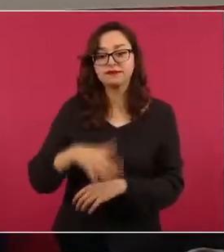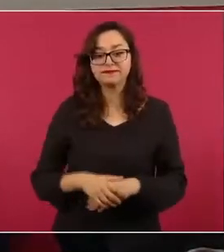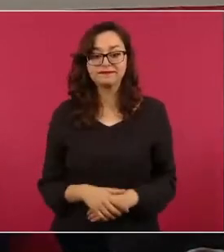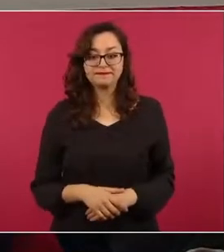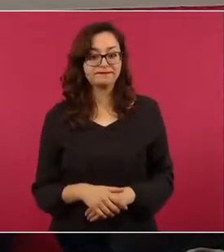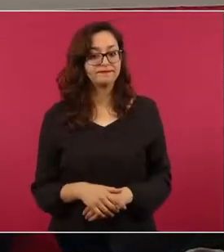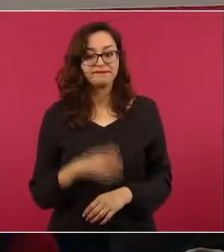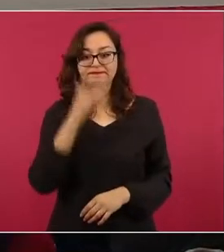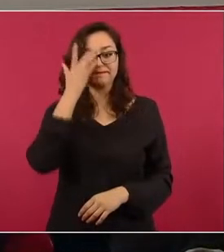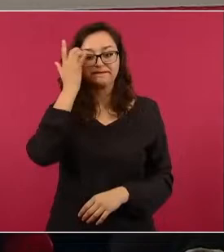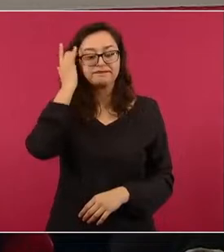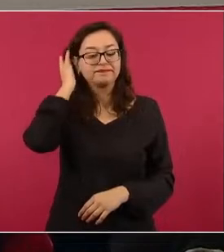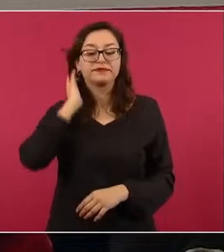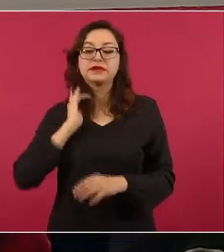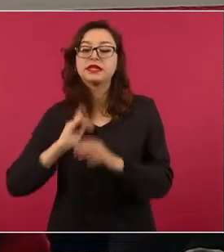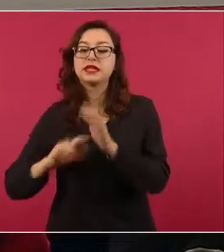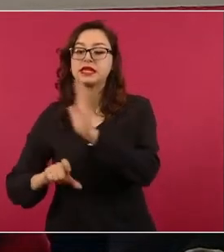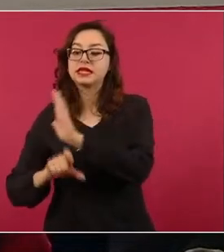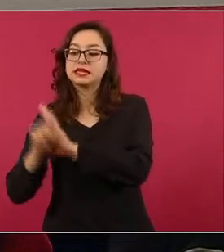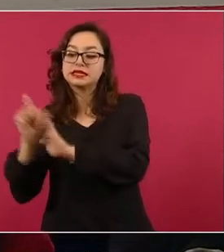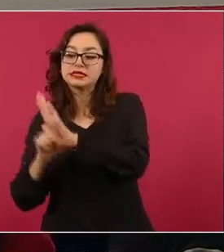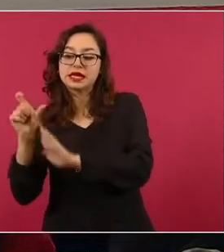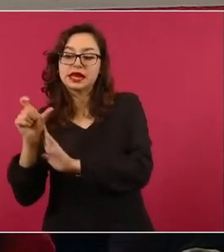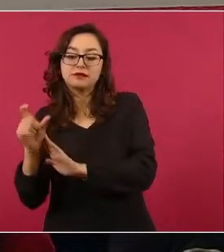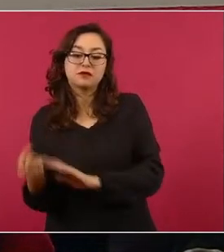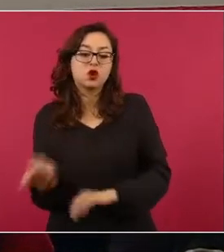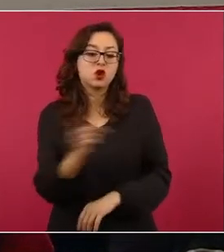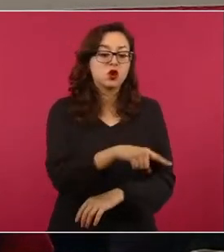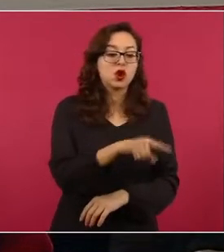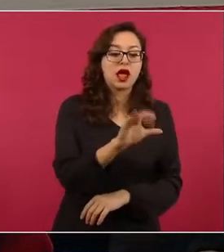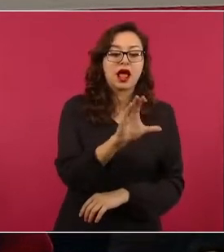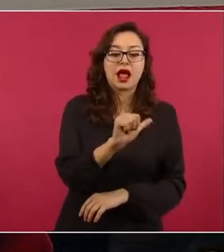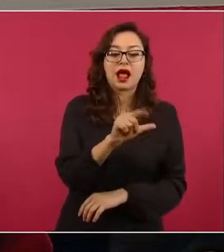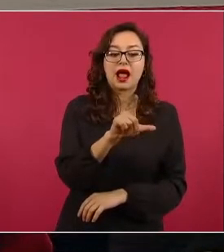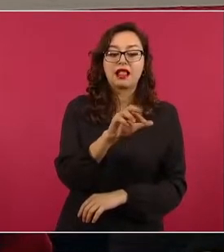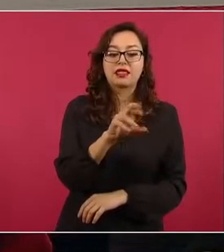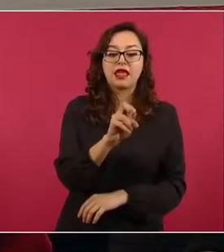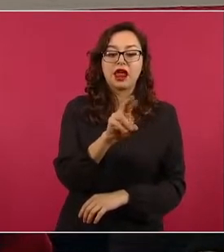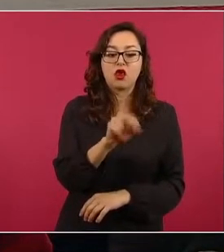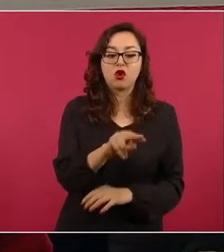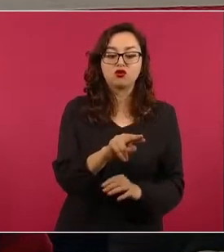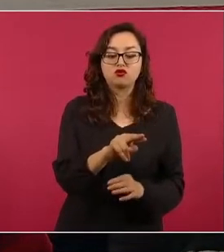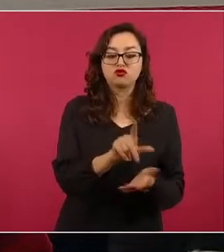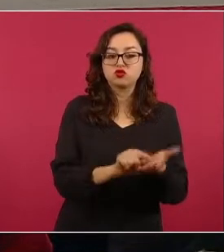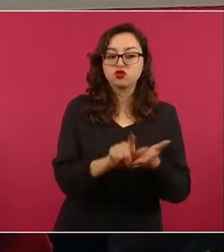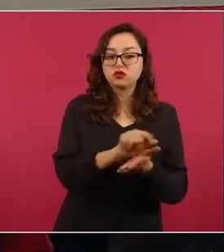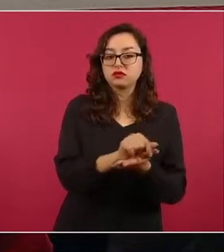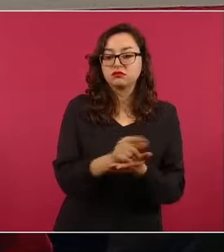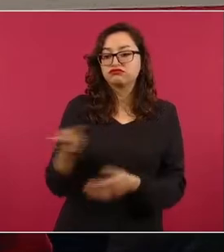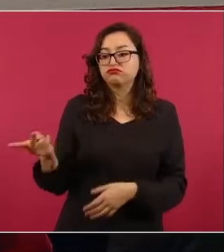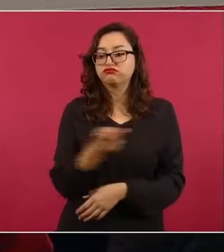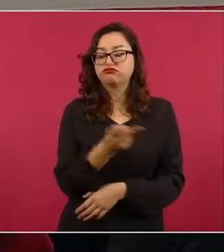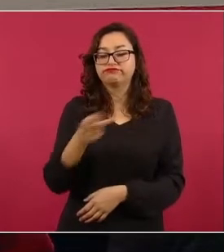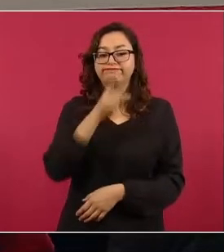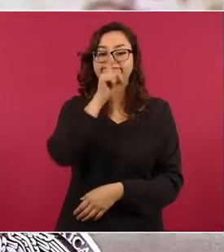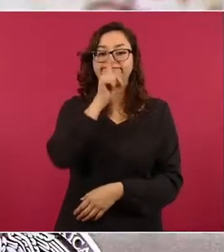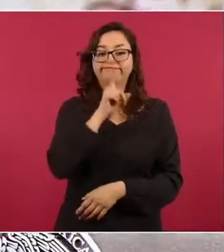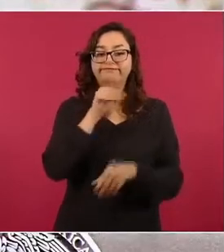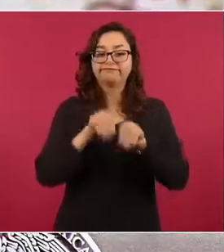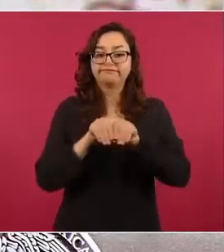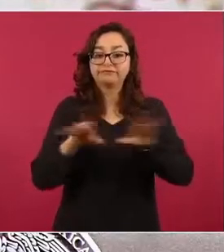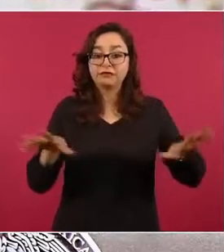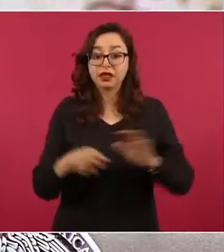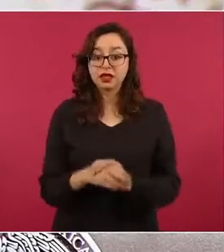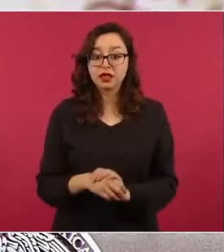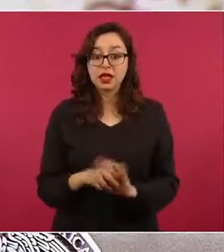cuenta como lo que dijo el expresidente Felipe Calderón, es completamente falso. El video no es reciente